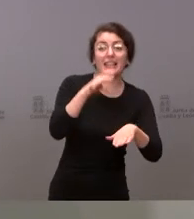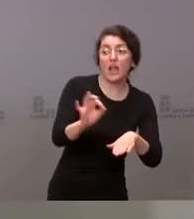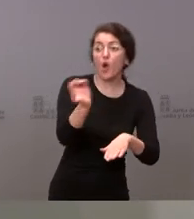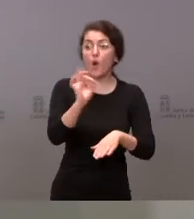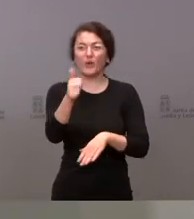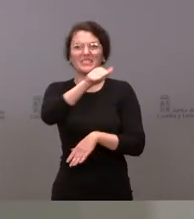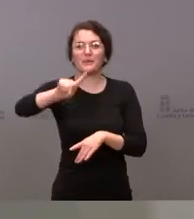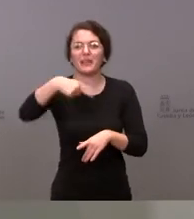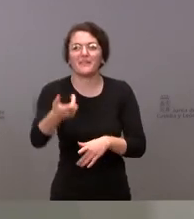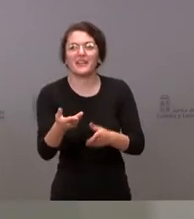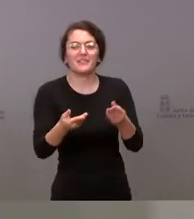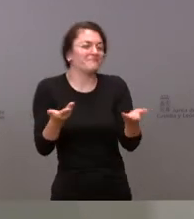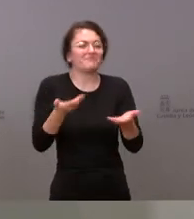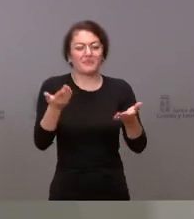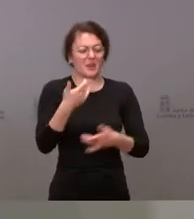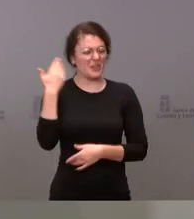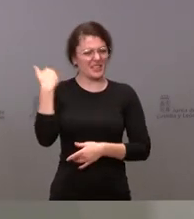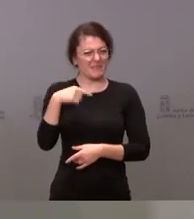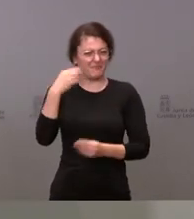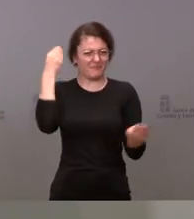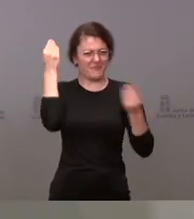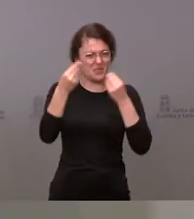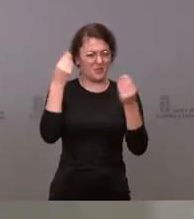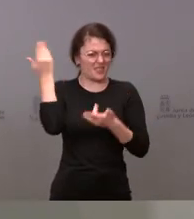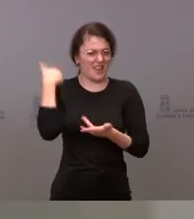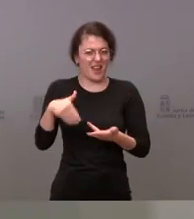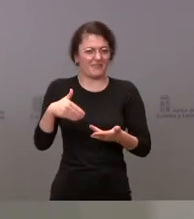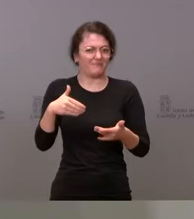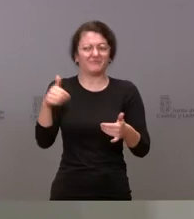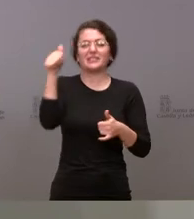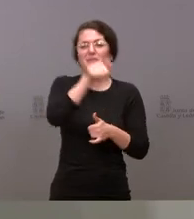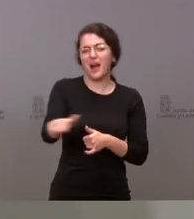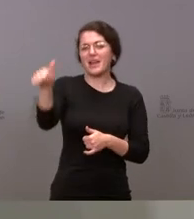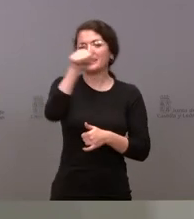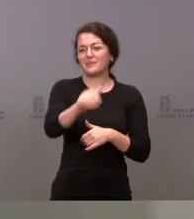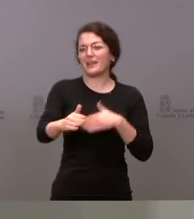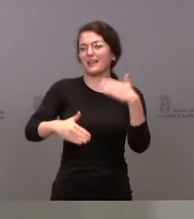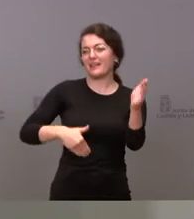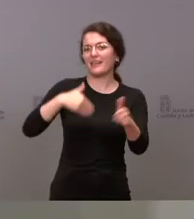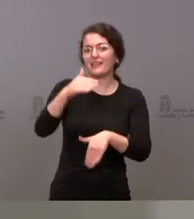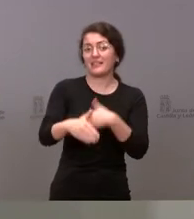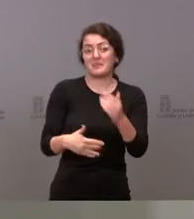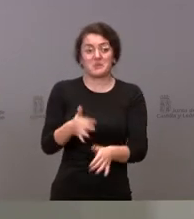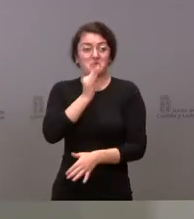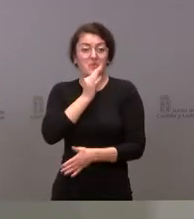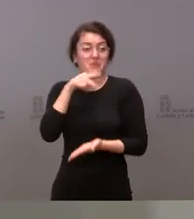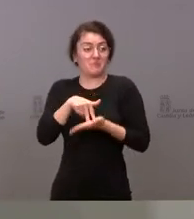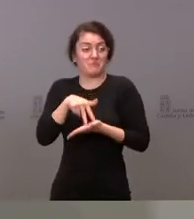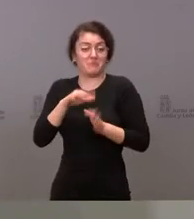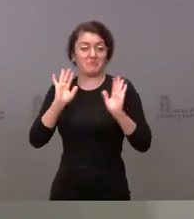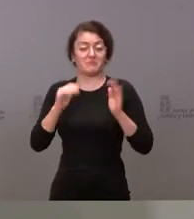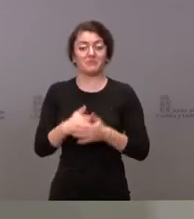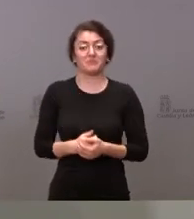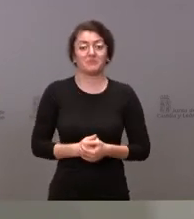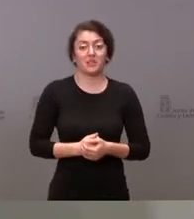previsiones ya han ido pasando. Los martes han ido pasando y el turrón está llegando y estas cosas no ocurren.